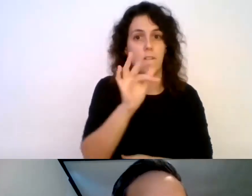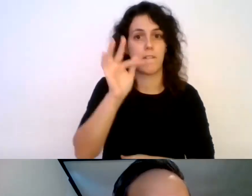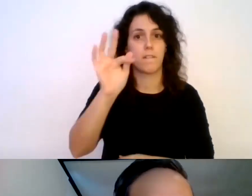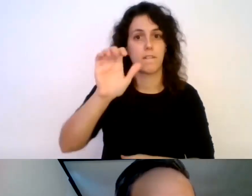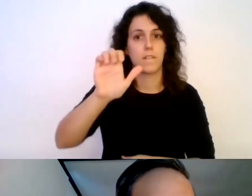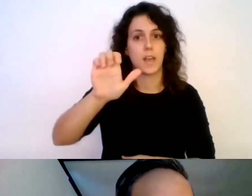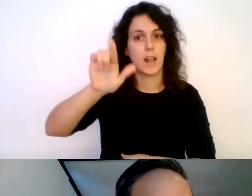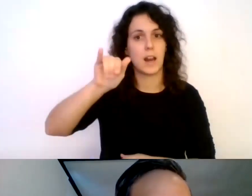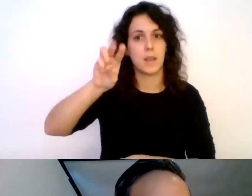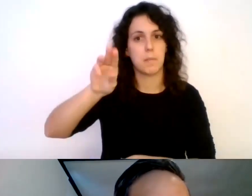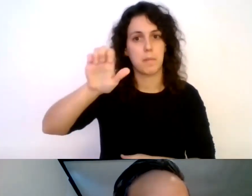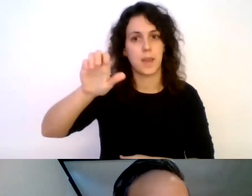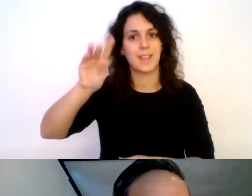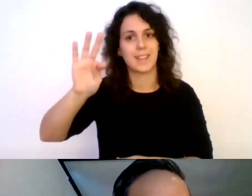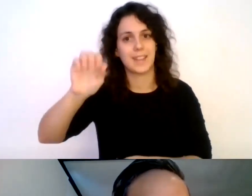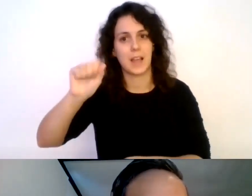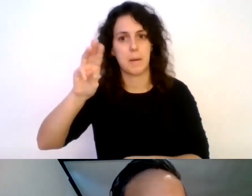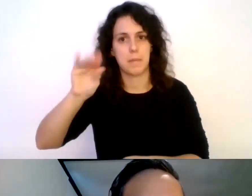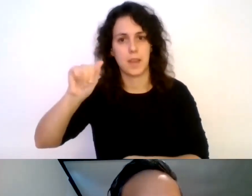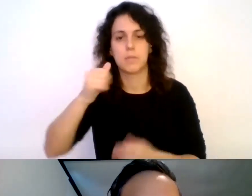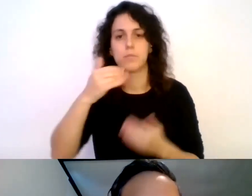Tapia. Muchísimas gracias.